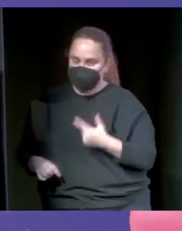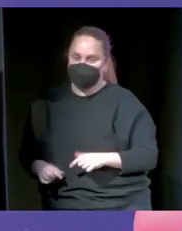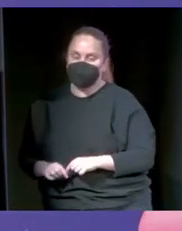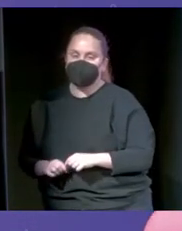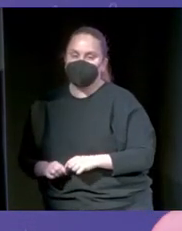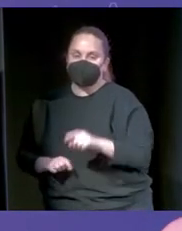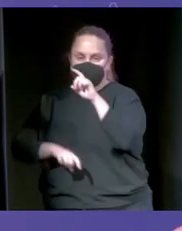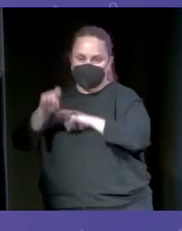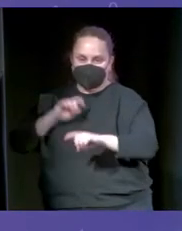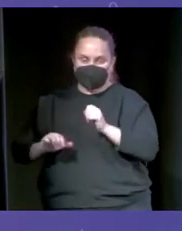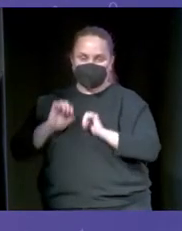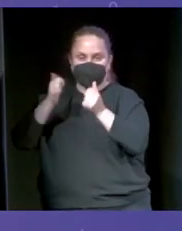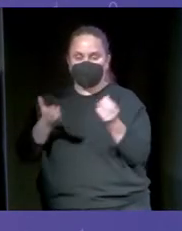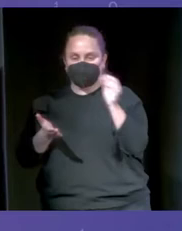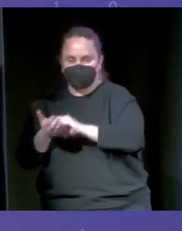Renudar presentación.